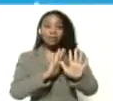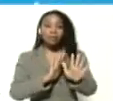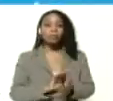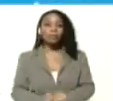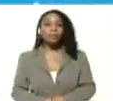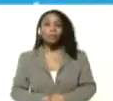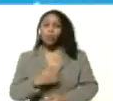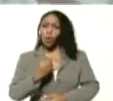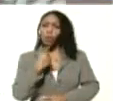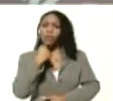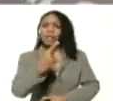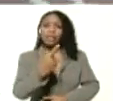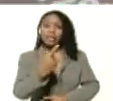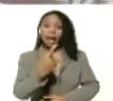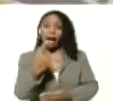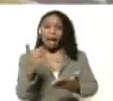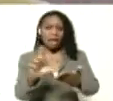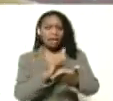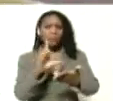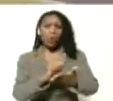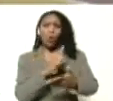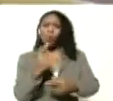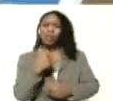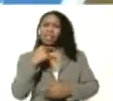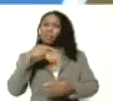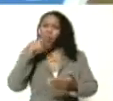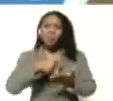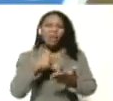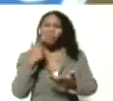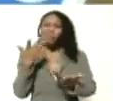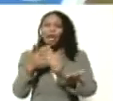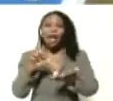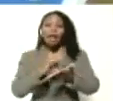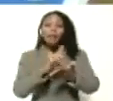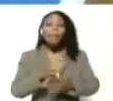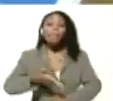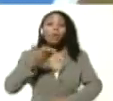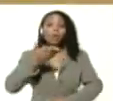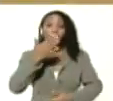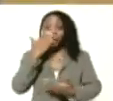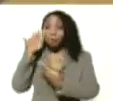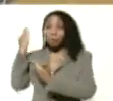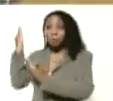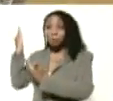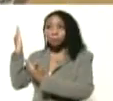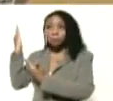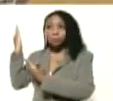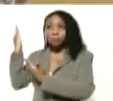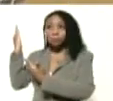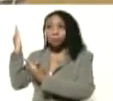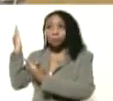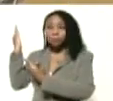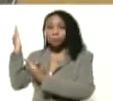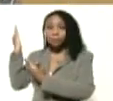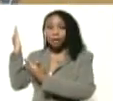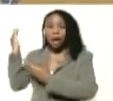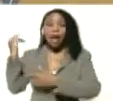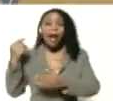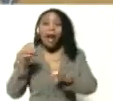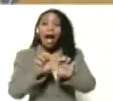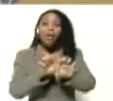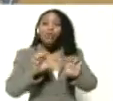que dice tu libro? ¿Cómo es que se llama? Miren este libro importante. ¿Ves? La educación